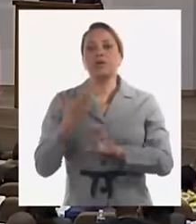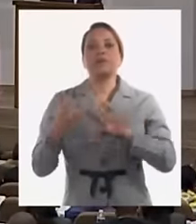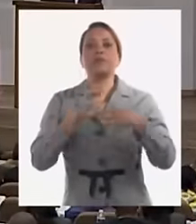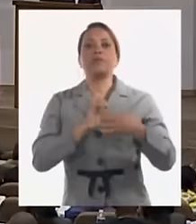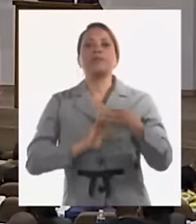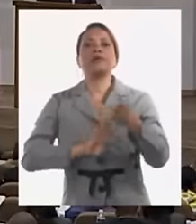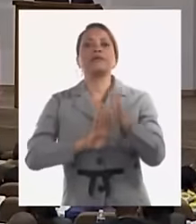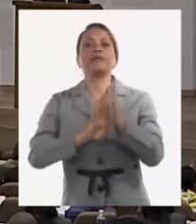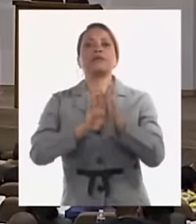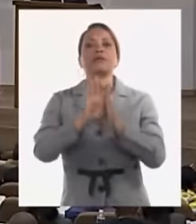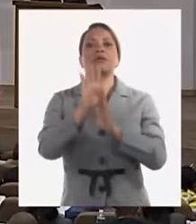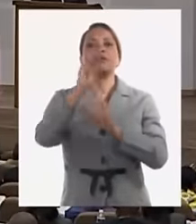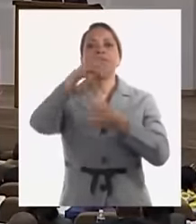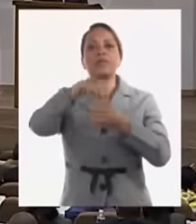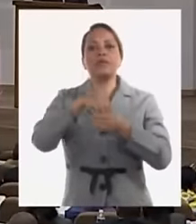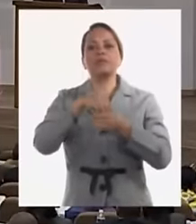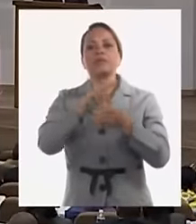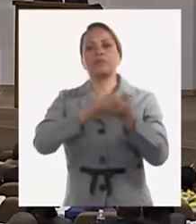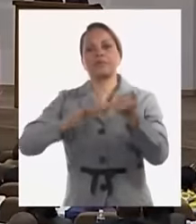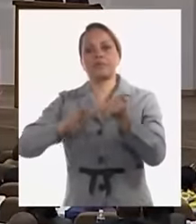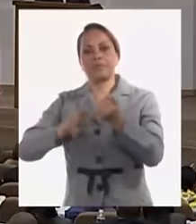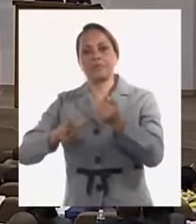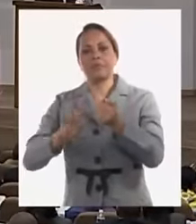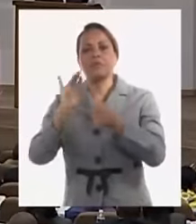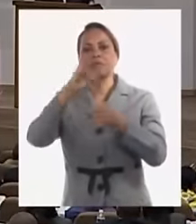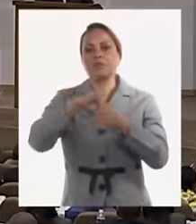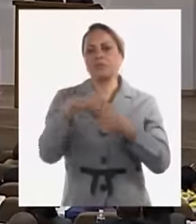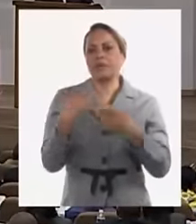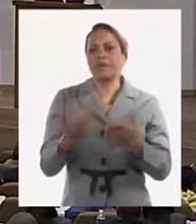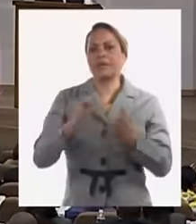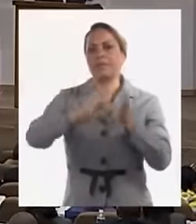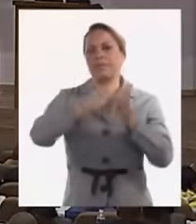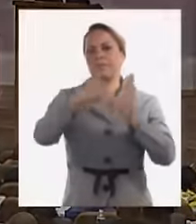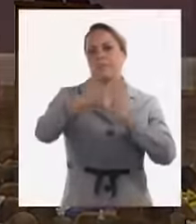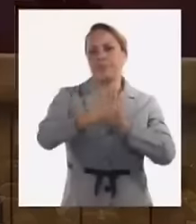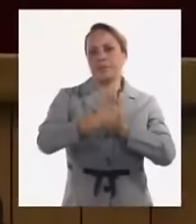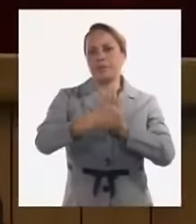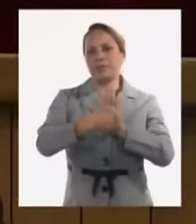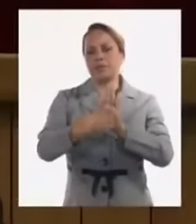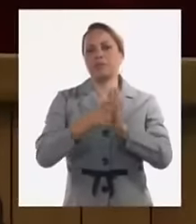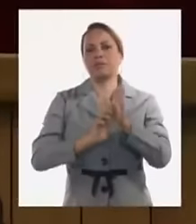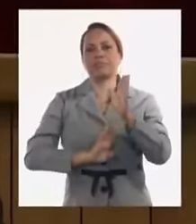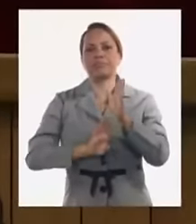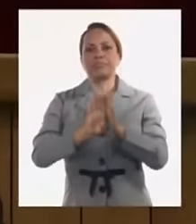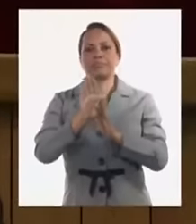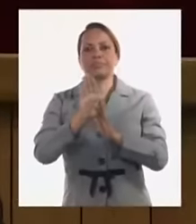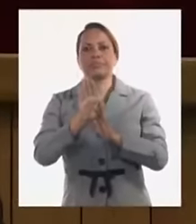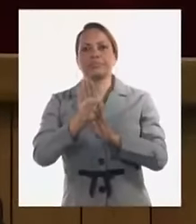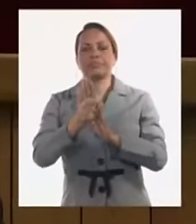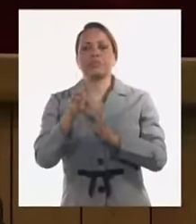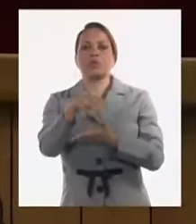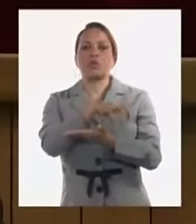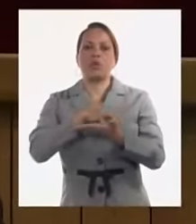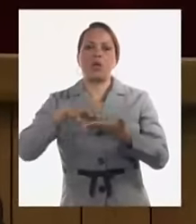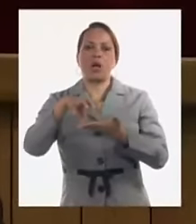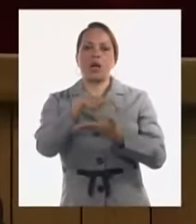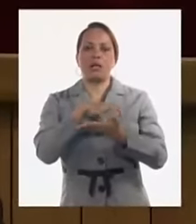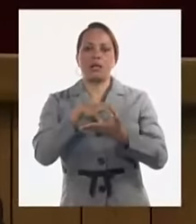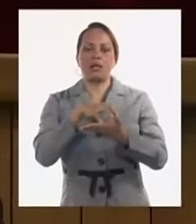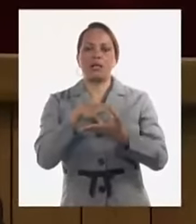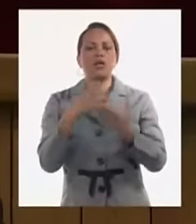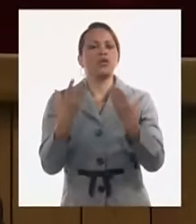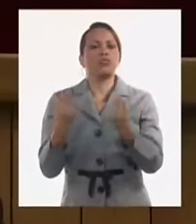desarrollo territorial que incluye los proyectos de desarrollo local hay